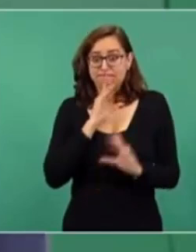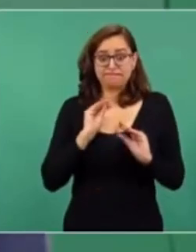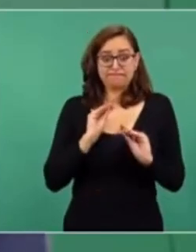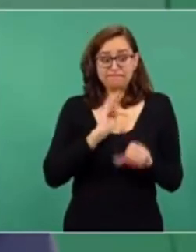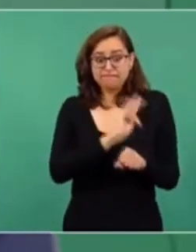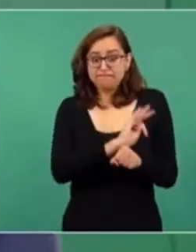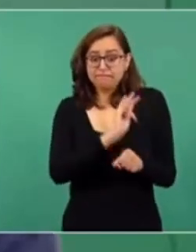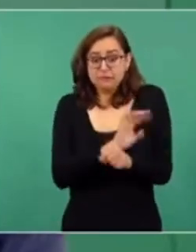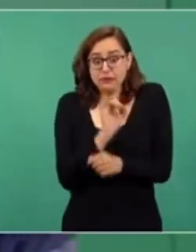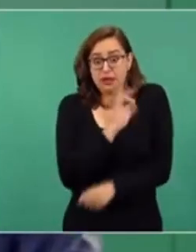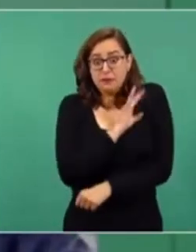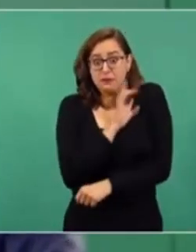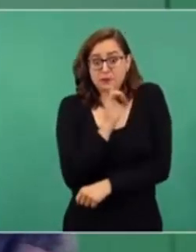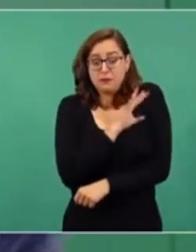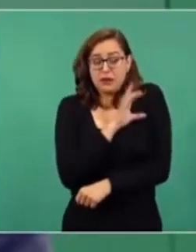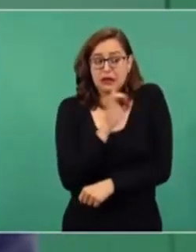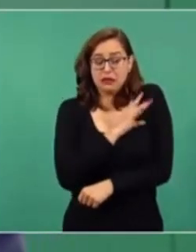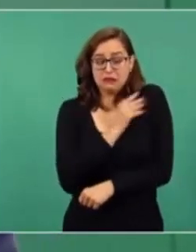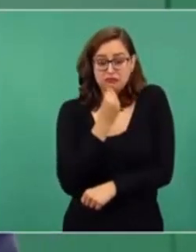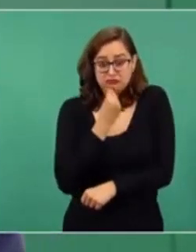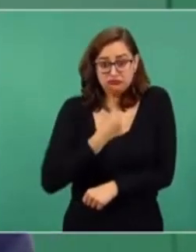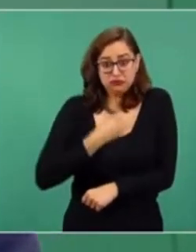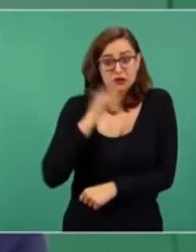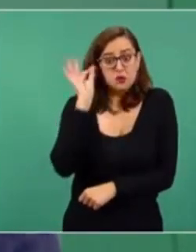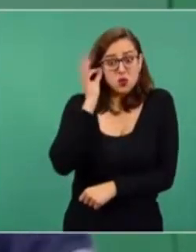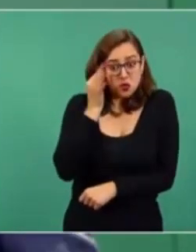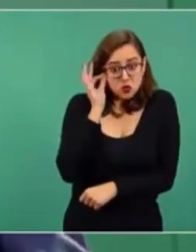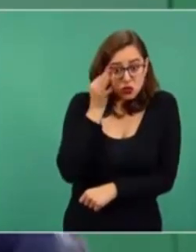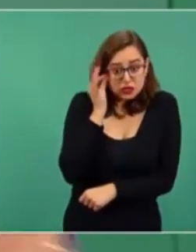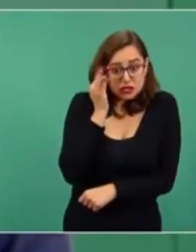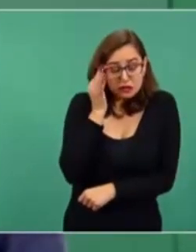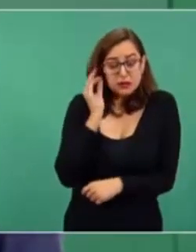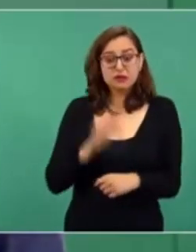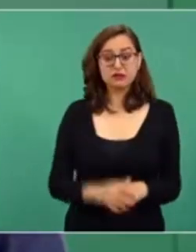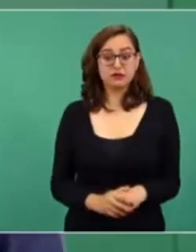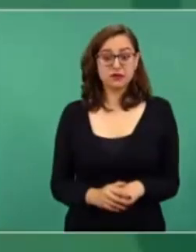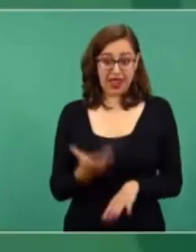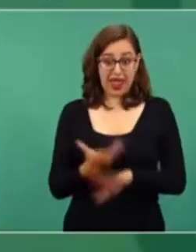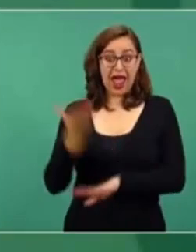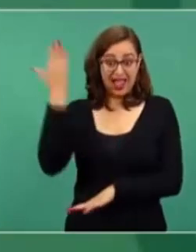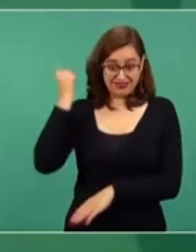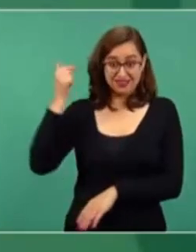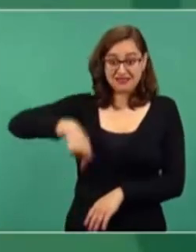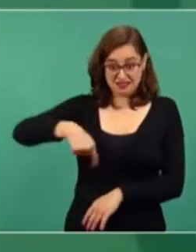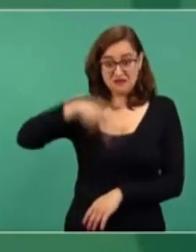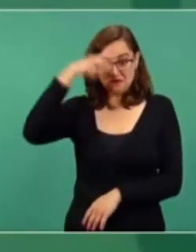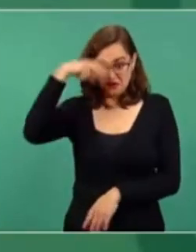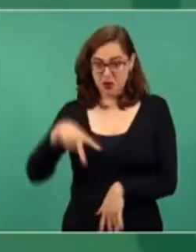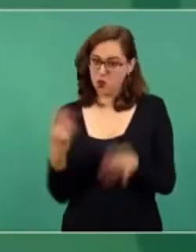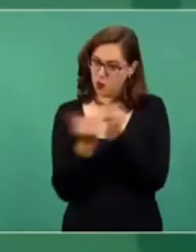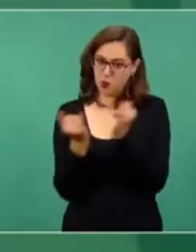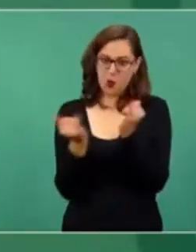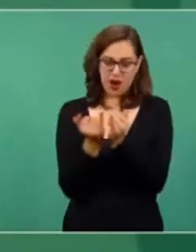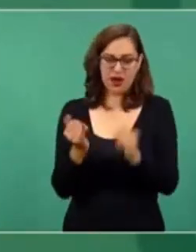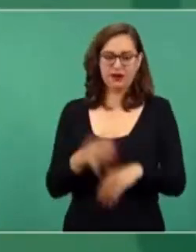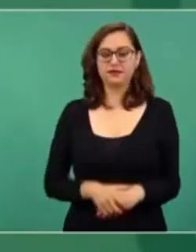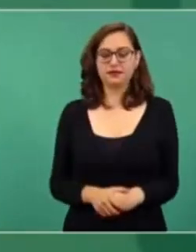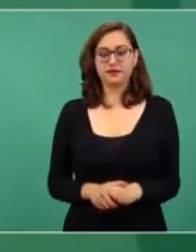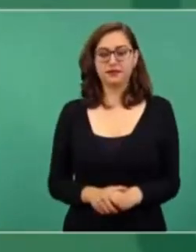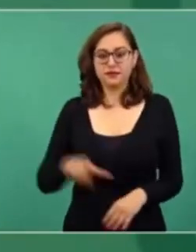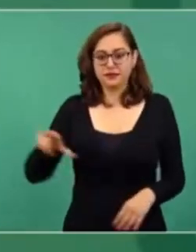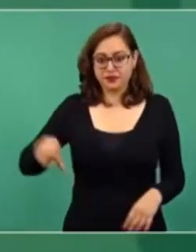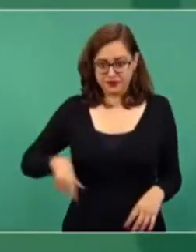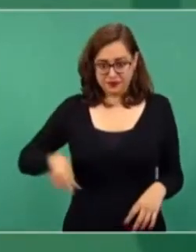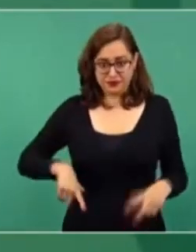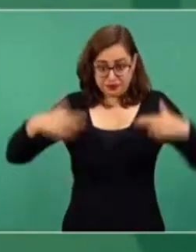les tienen miedo, son empleados, como eran antes aquí, los gobernantes no